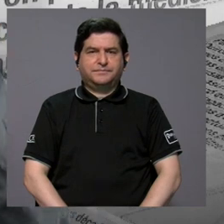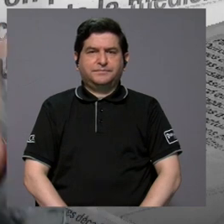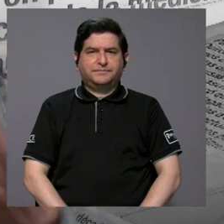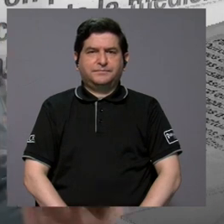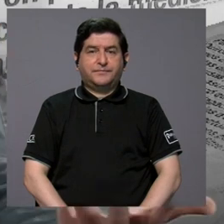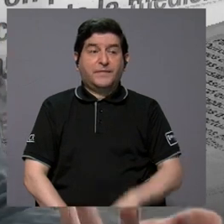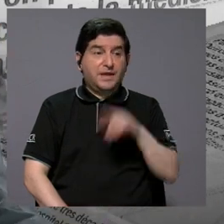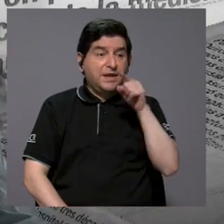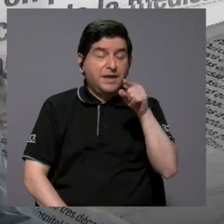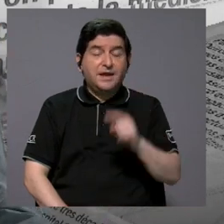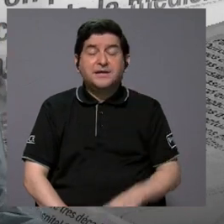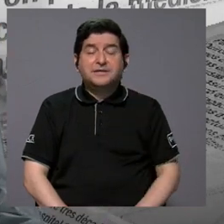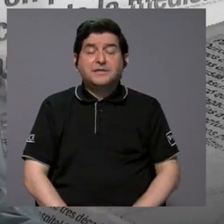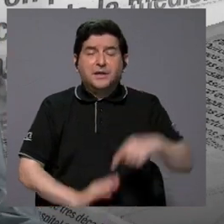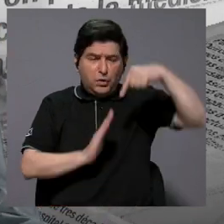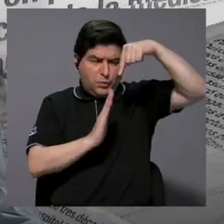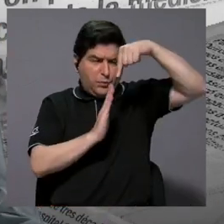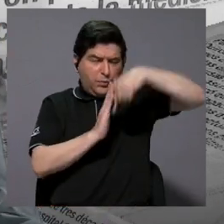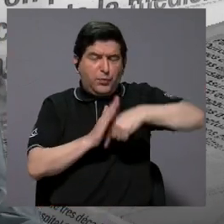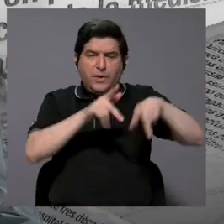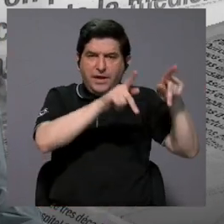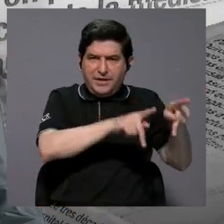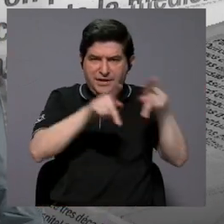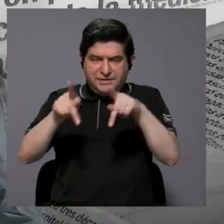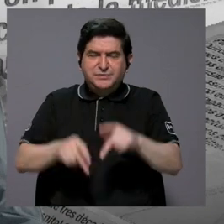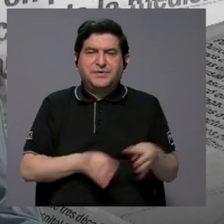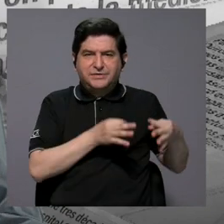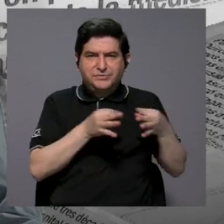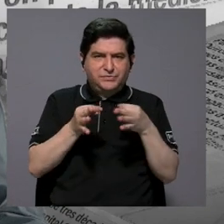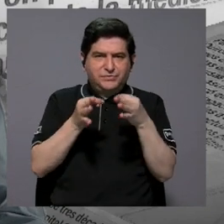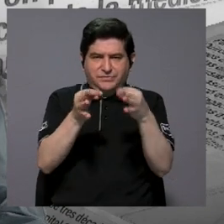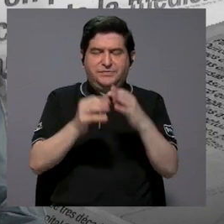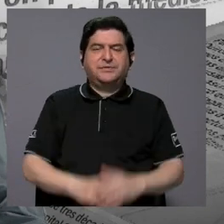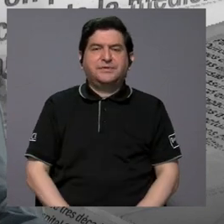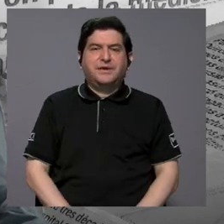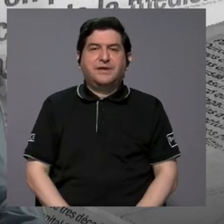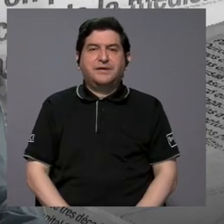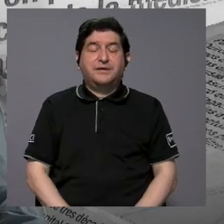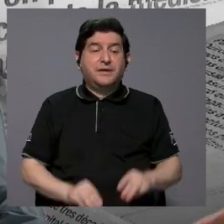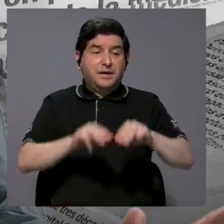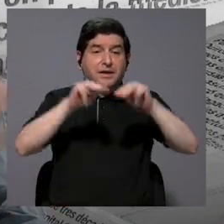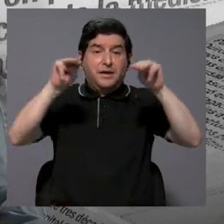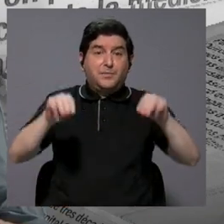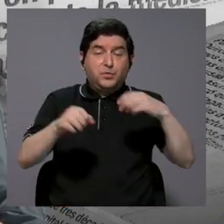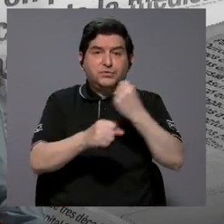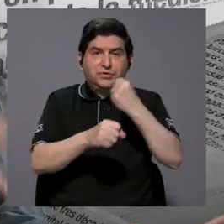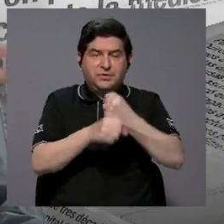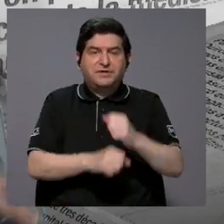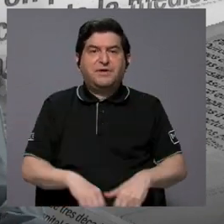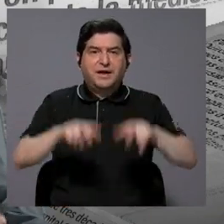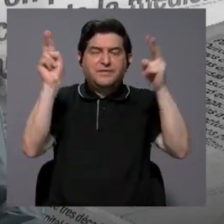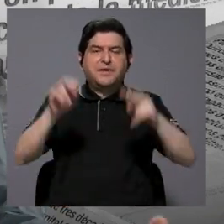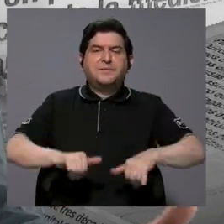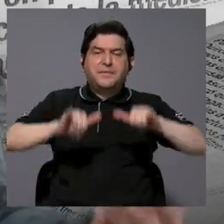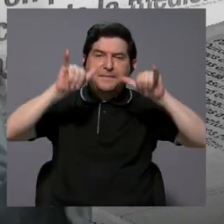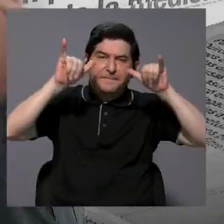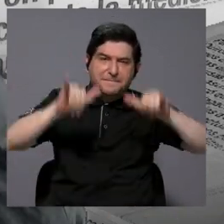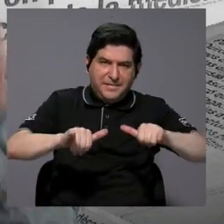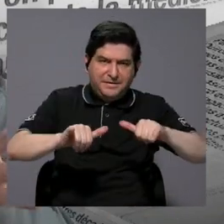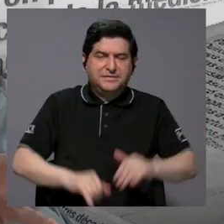calado, en realidad, en las personas de Turrealba. Básicamente, lo que el museo trabaja es el tema de la conservación,